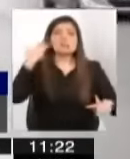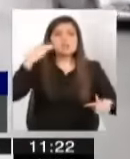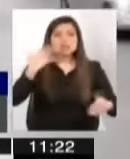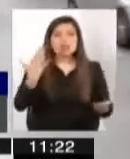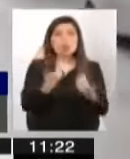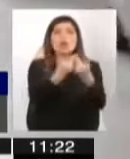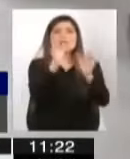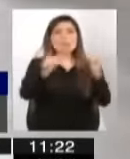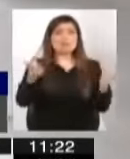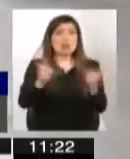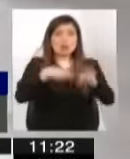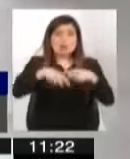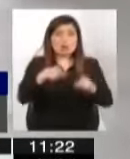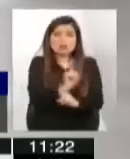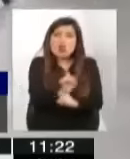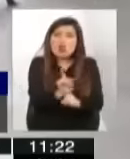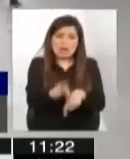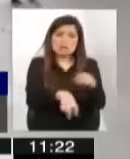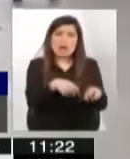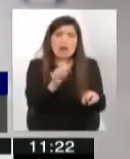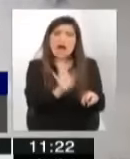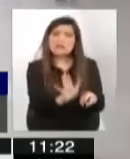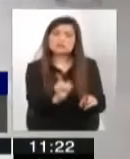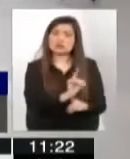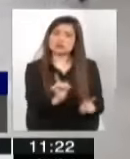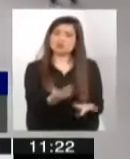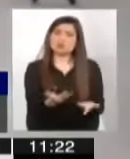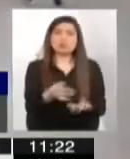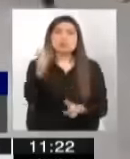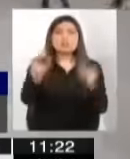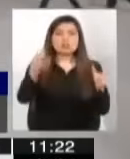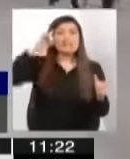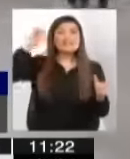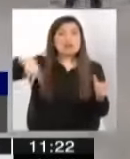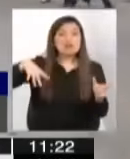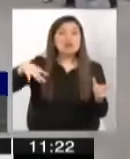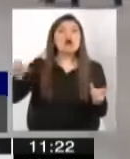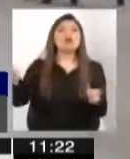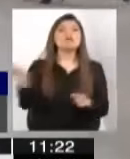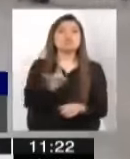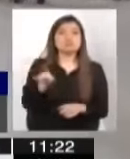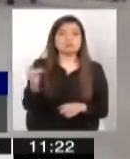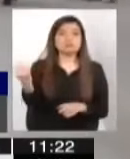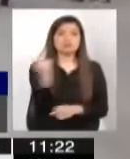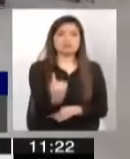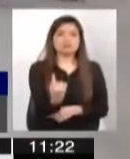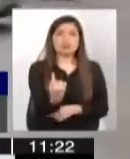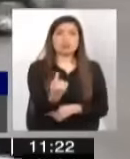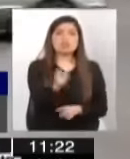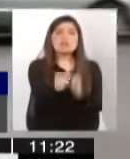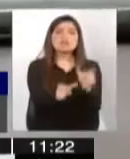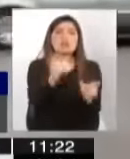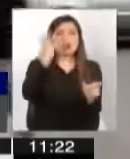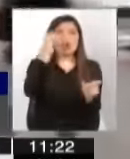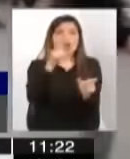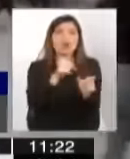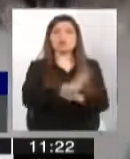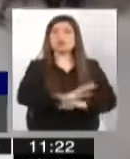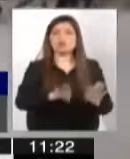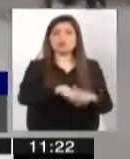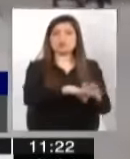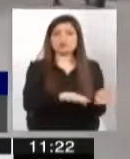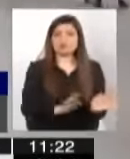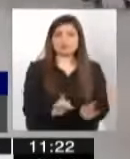cualquier persona, no son animales, ni un animal se trata así. Que pongan gente que sepa, no gente que no tiene idea de nada.